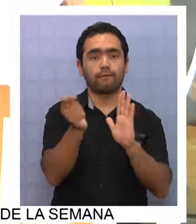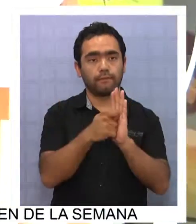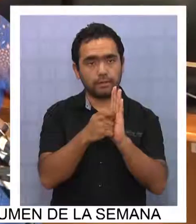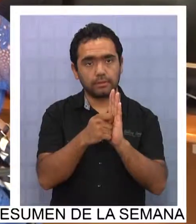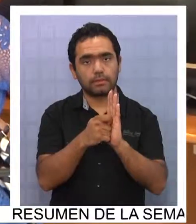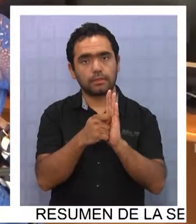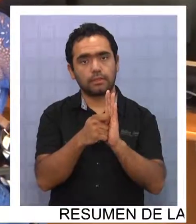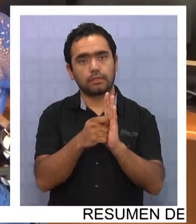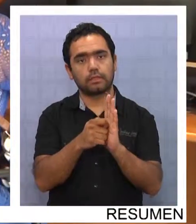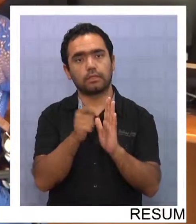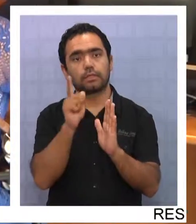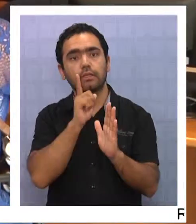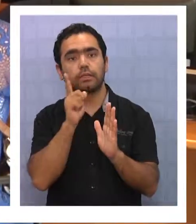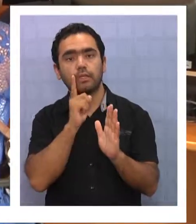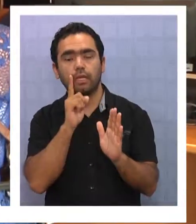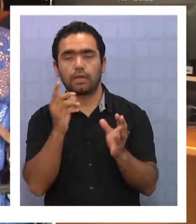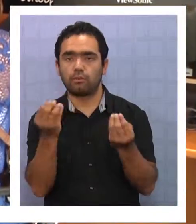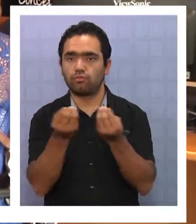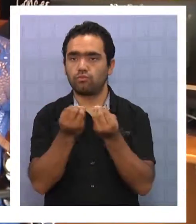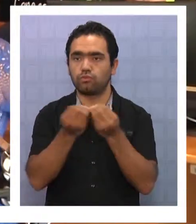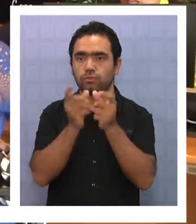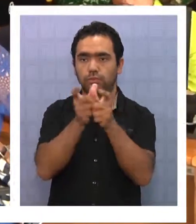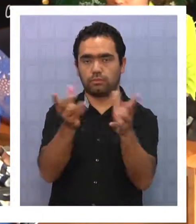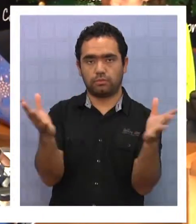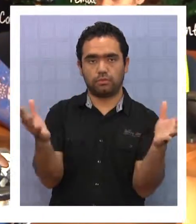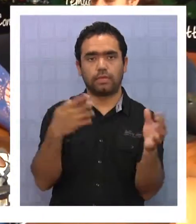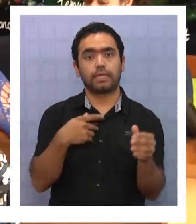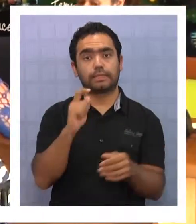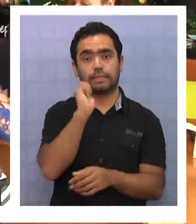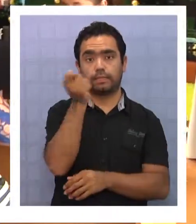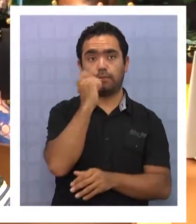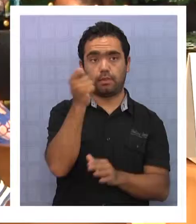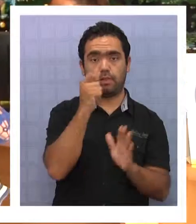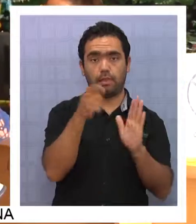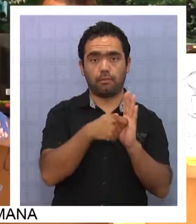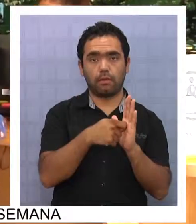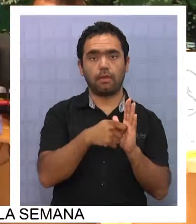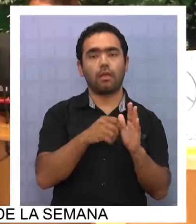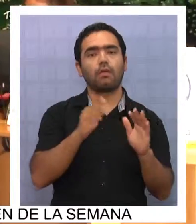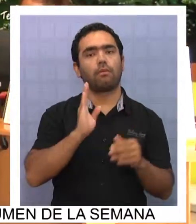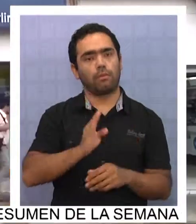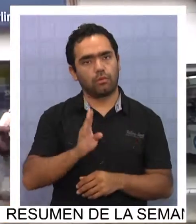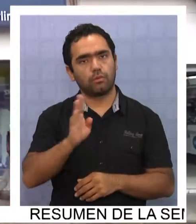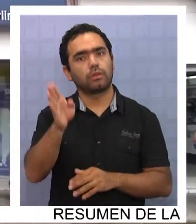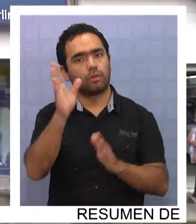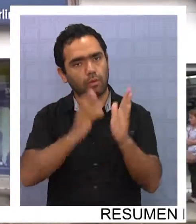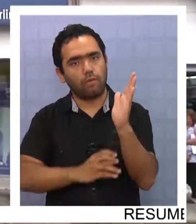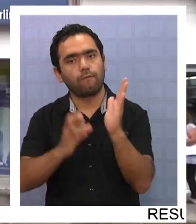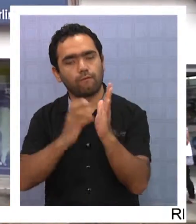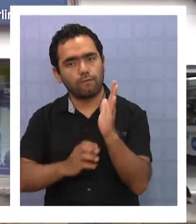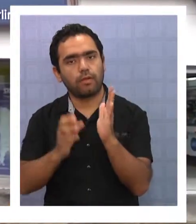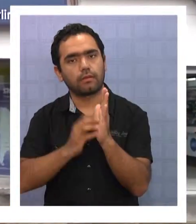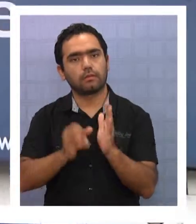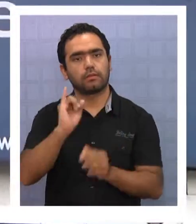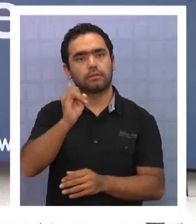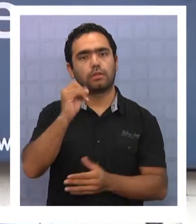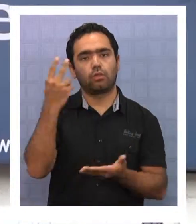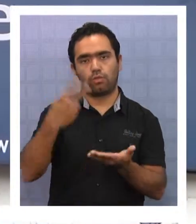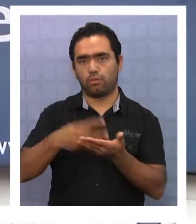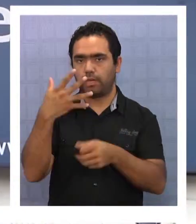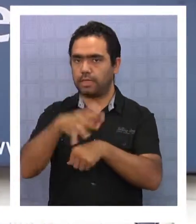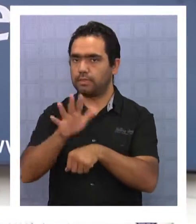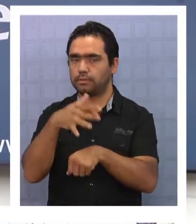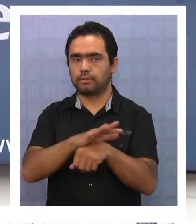que ya tuvimos una oferta increíble en septiembre, vamos a continuar con estas ofertas durante todo el periodo del